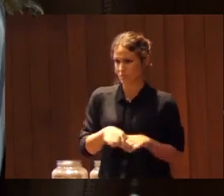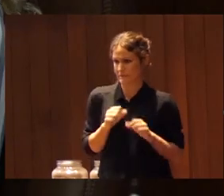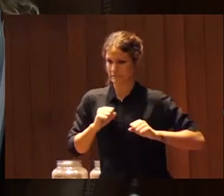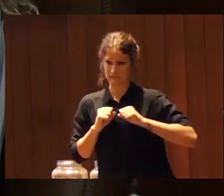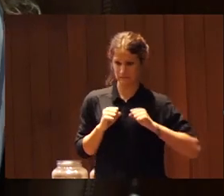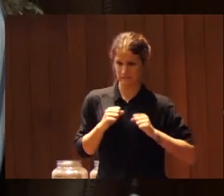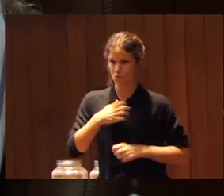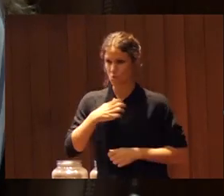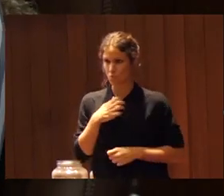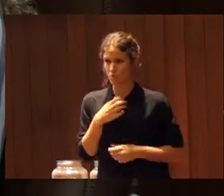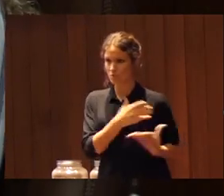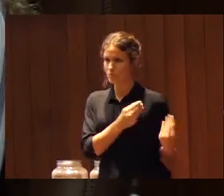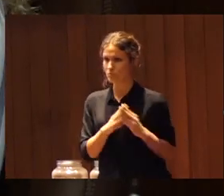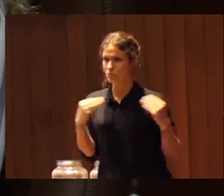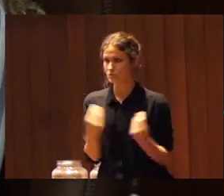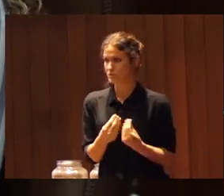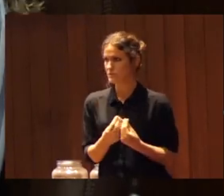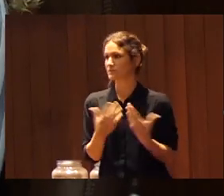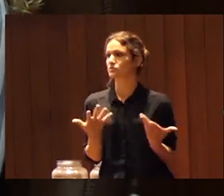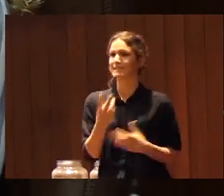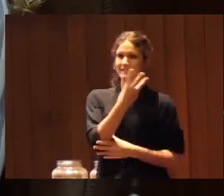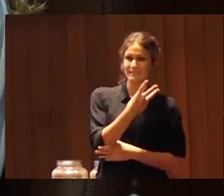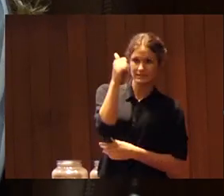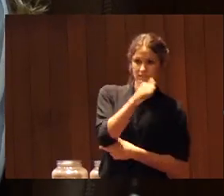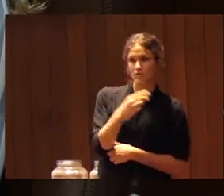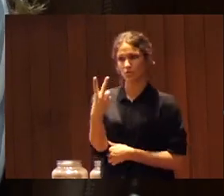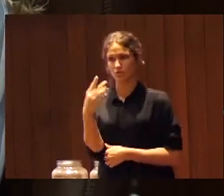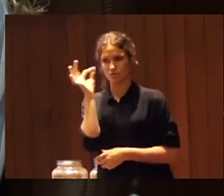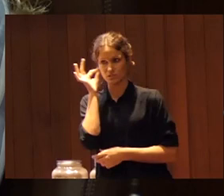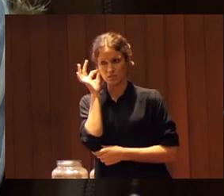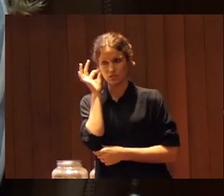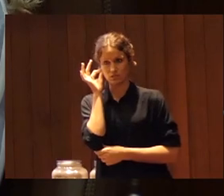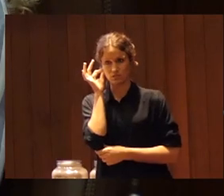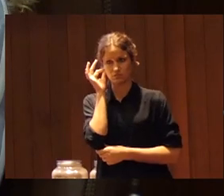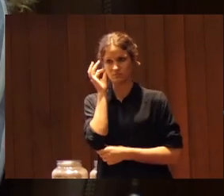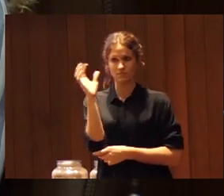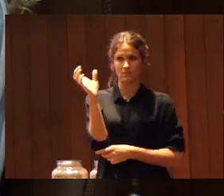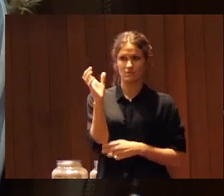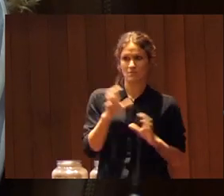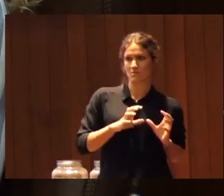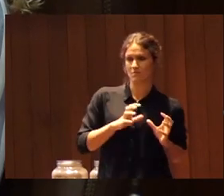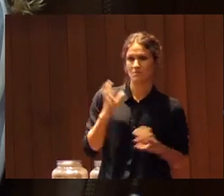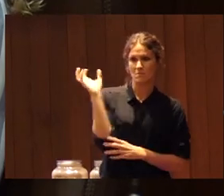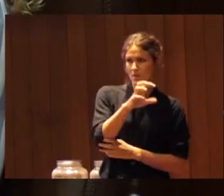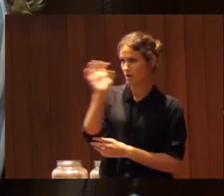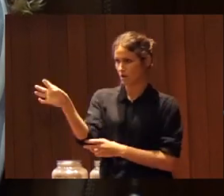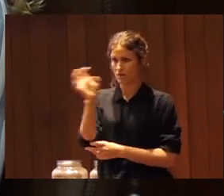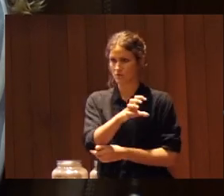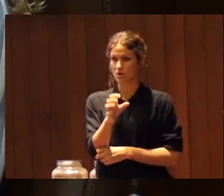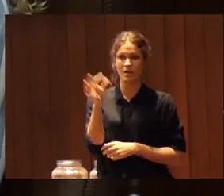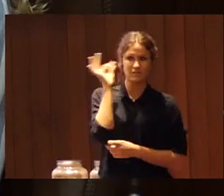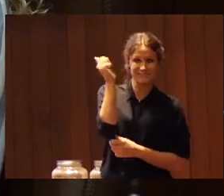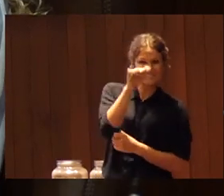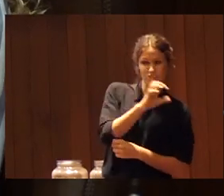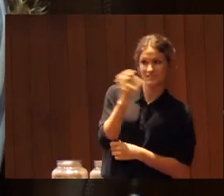pista somos muchas personas en pista tres chicos en pista dos chicas no pasaban el balón los chicos no se pasaban el balón a las chicas